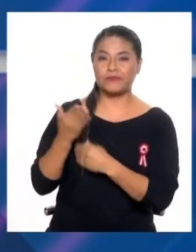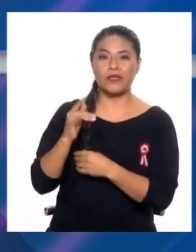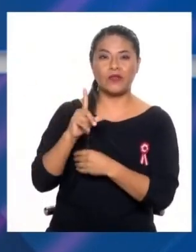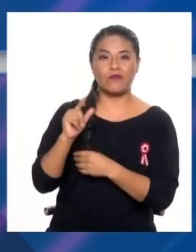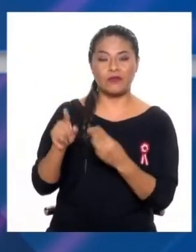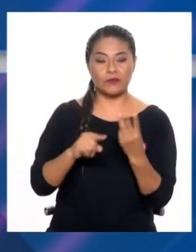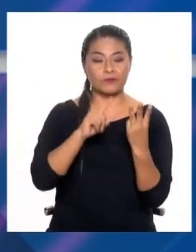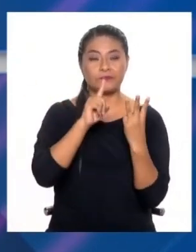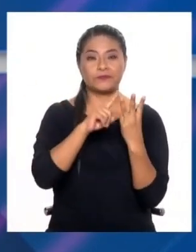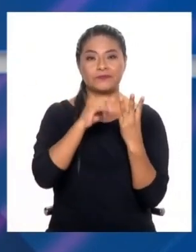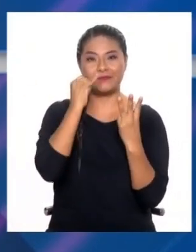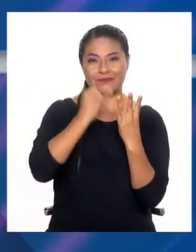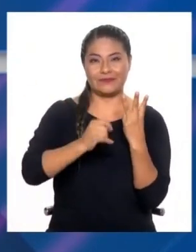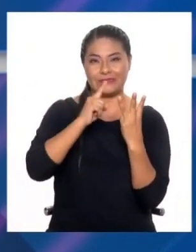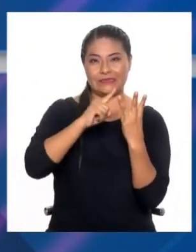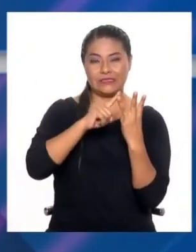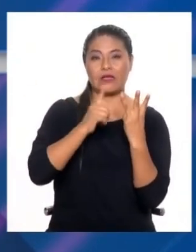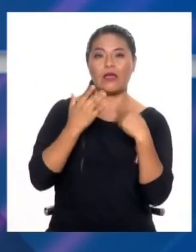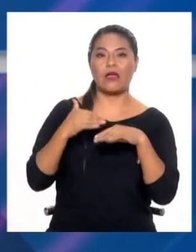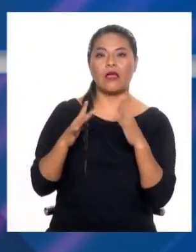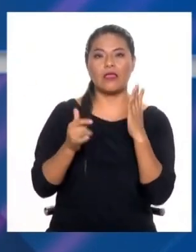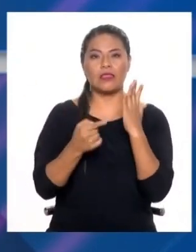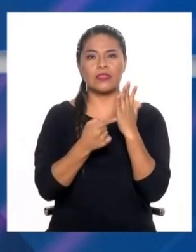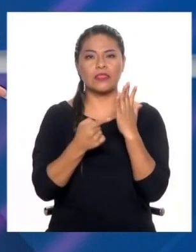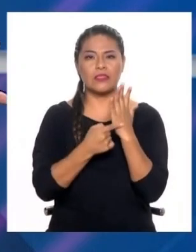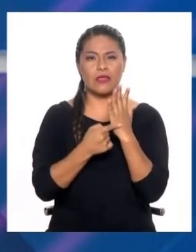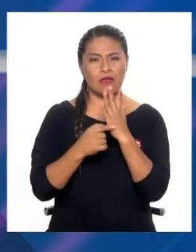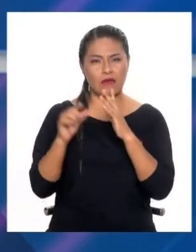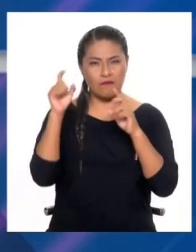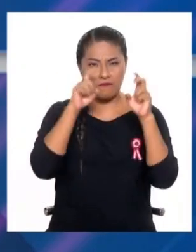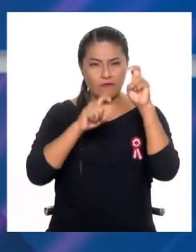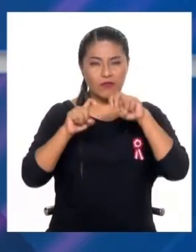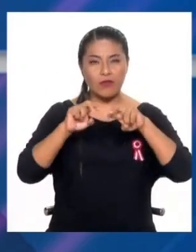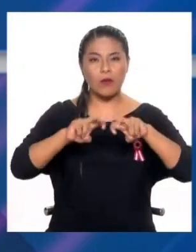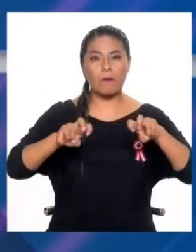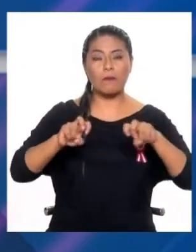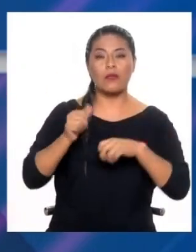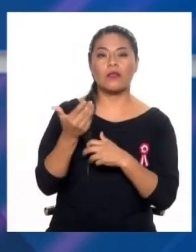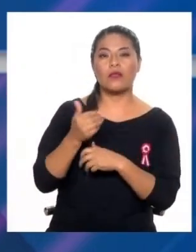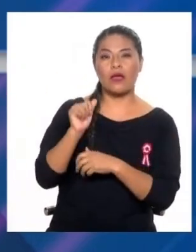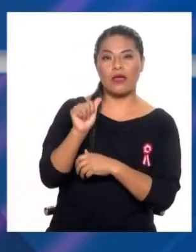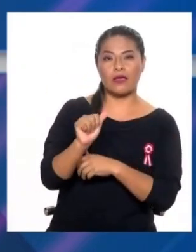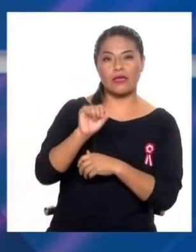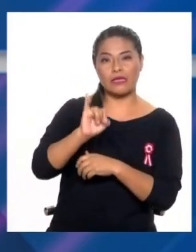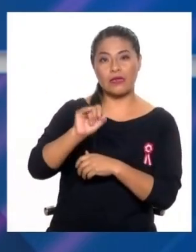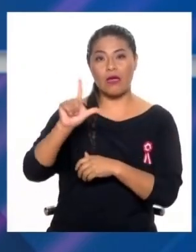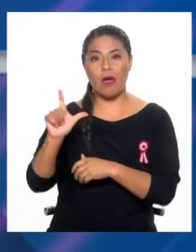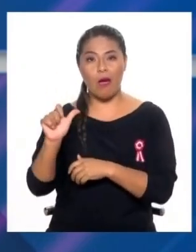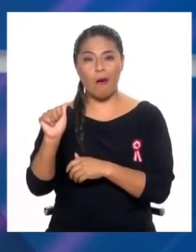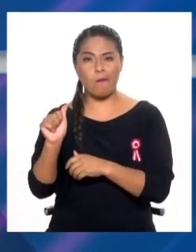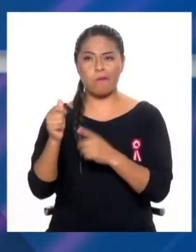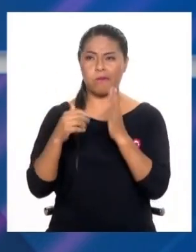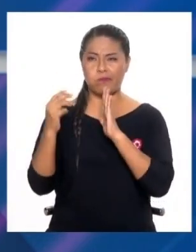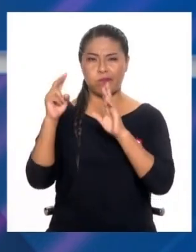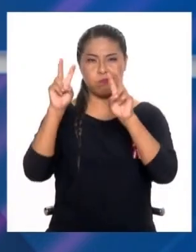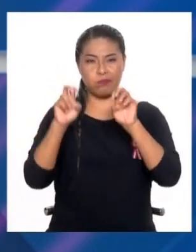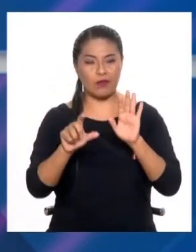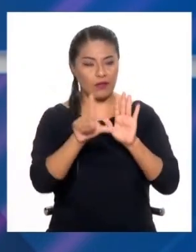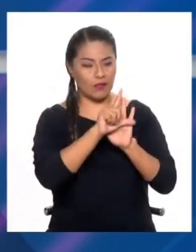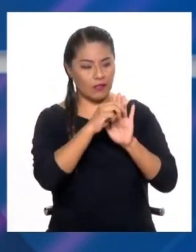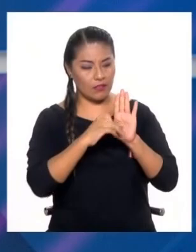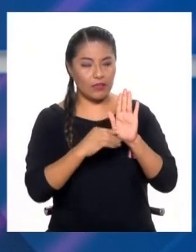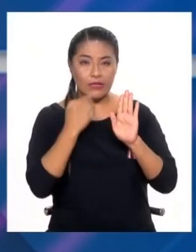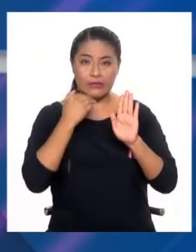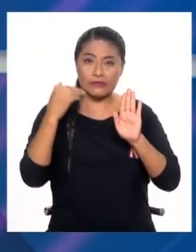finalmente hablaremos de la inteligencia artificial, porque ya se aprobó una ley que va a regular esta tecnología. Usted dirá, qué increíble, en el Perú